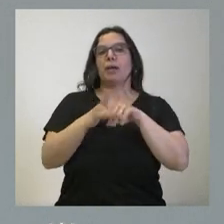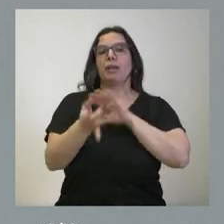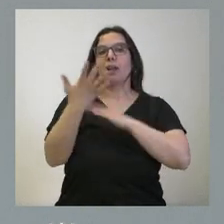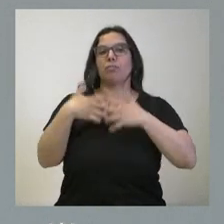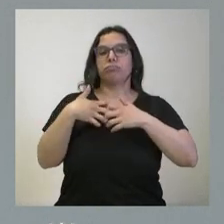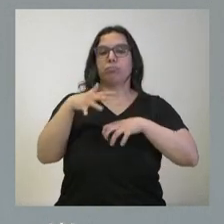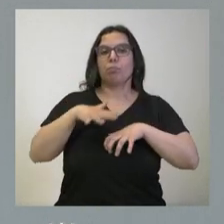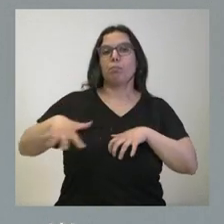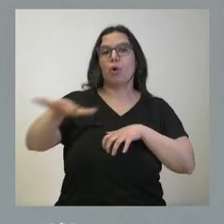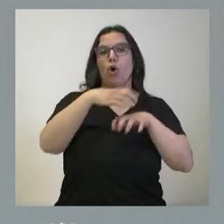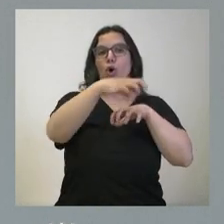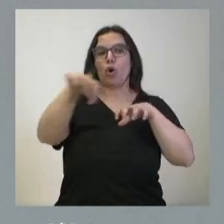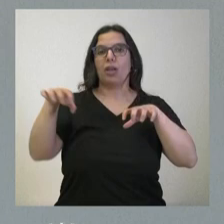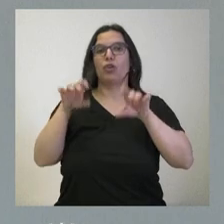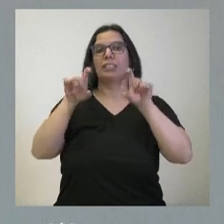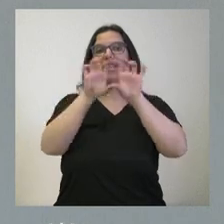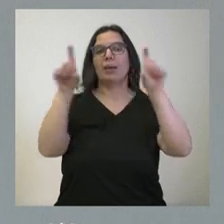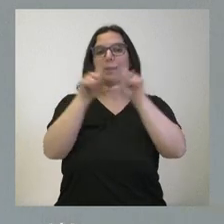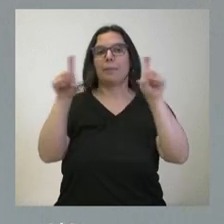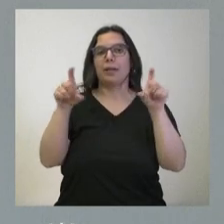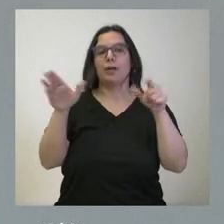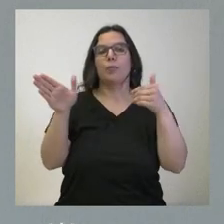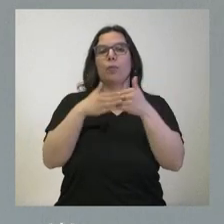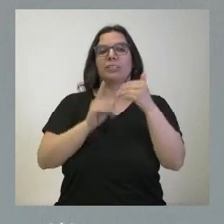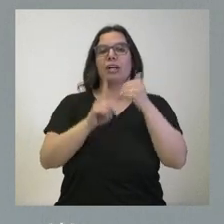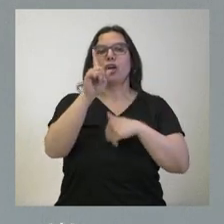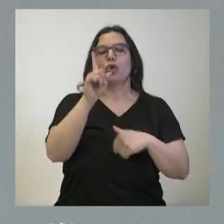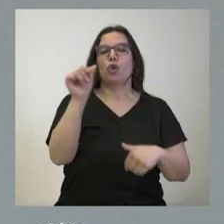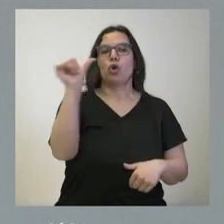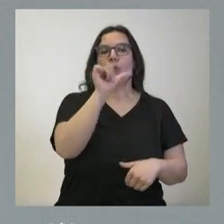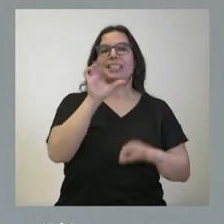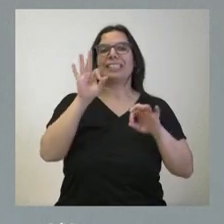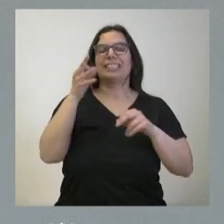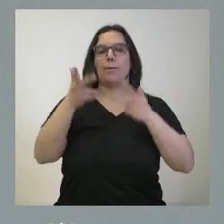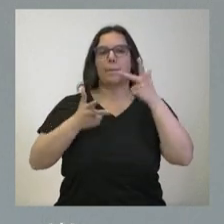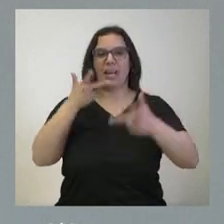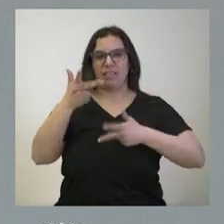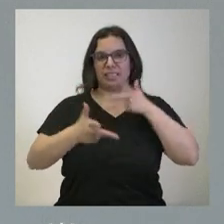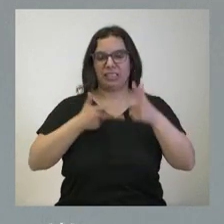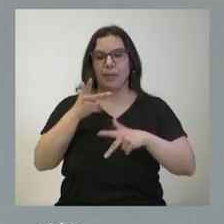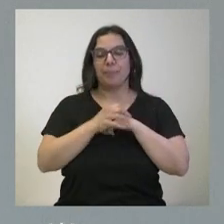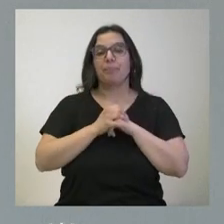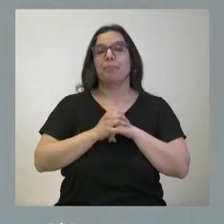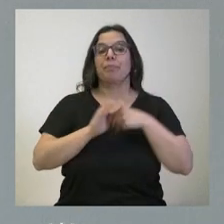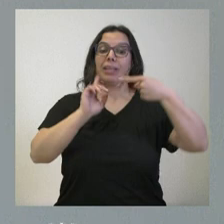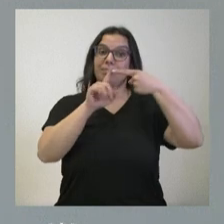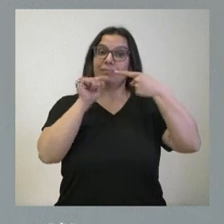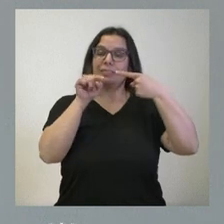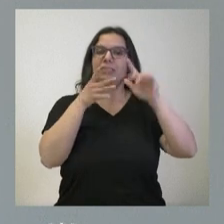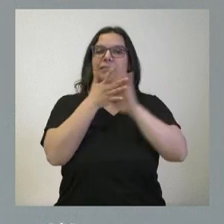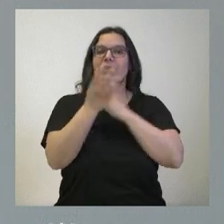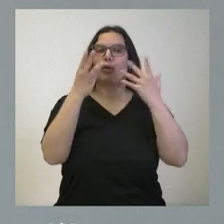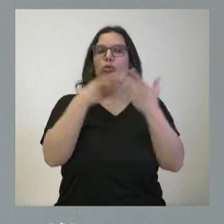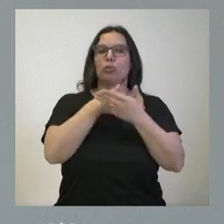empresarial Puerta del Noroeste en Benavente. Por lo que respecta al primero de los asuntos, se trata de ocho